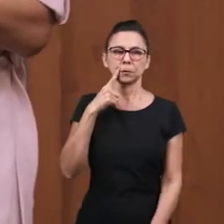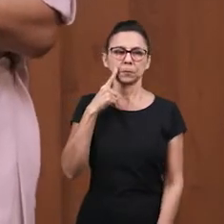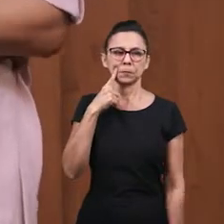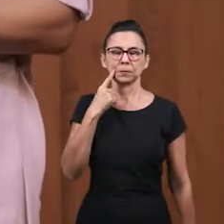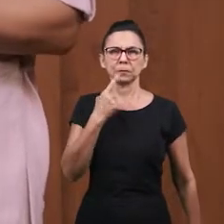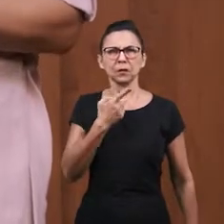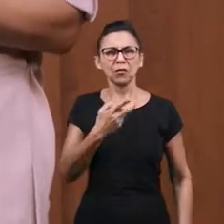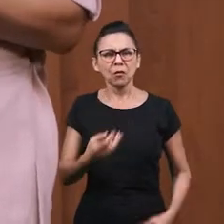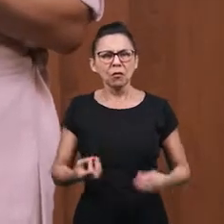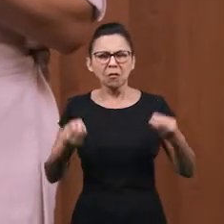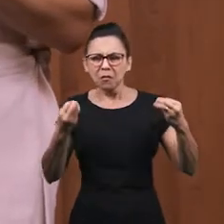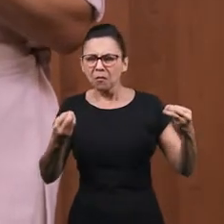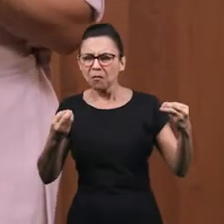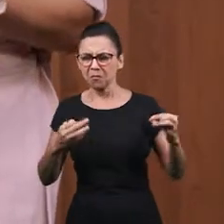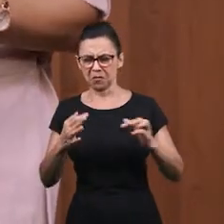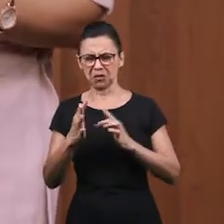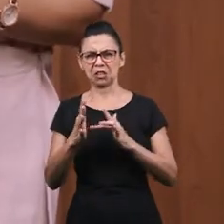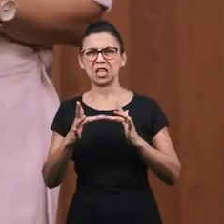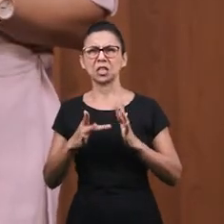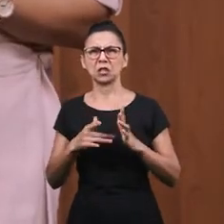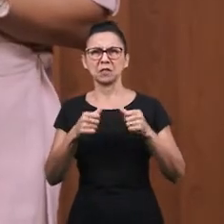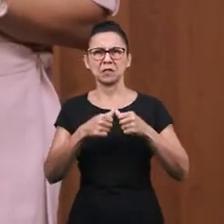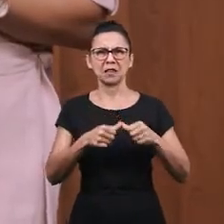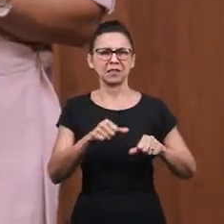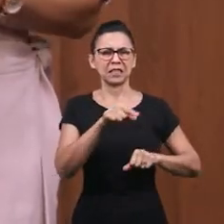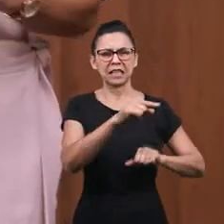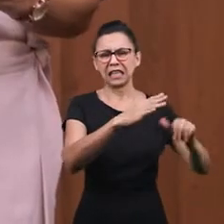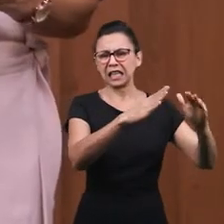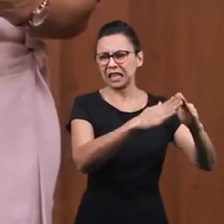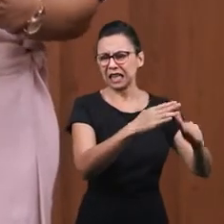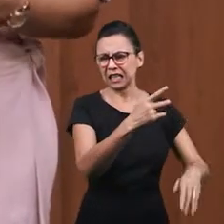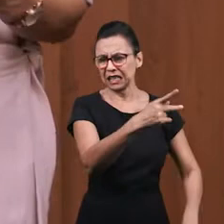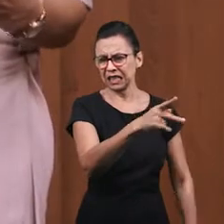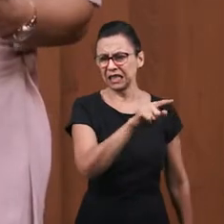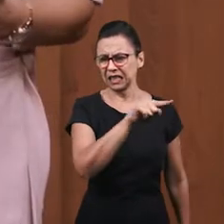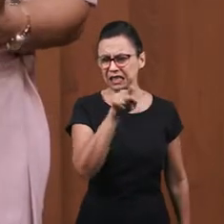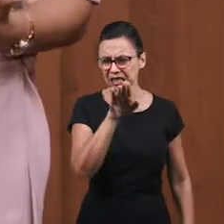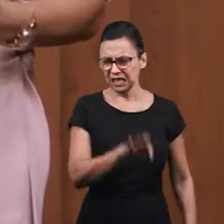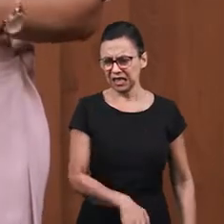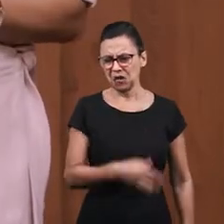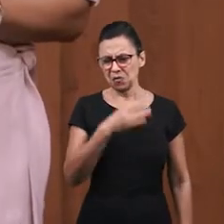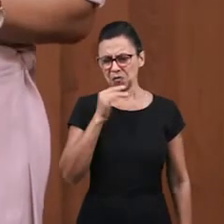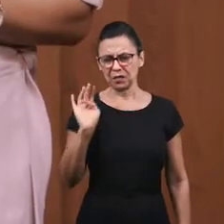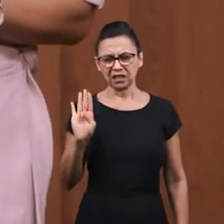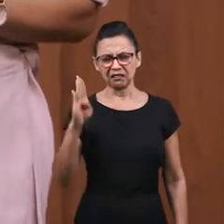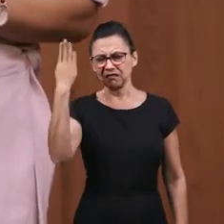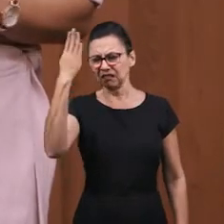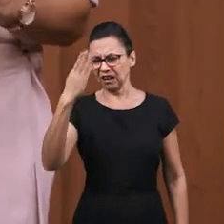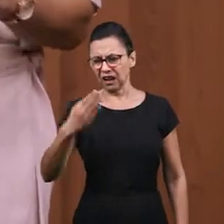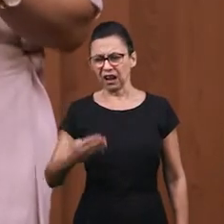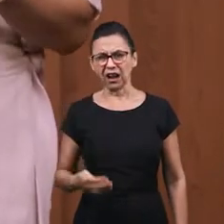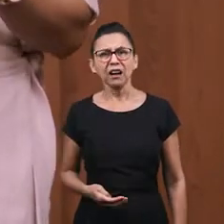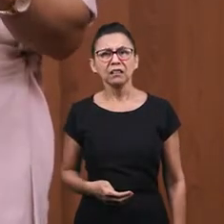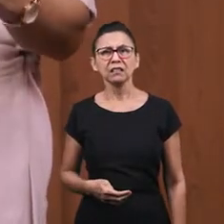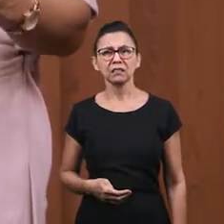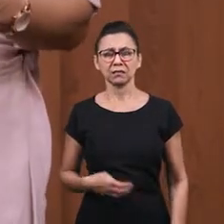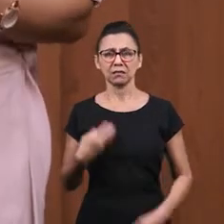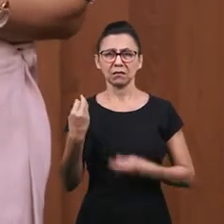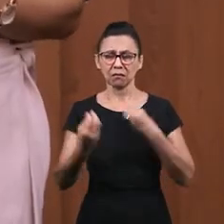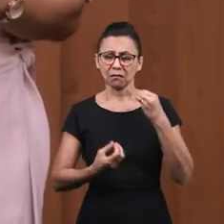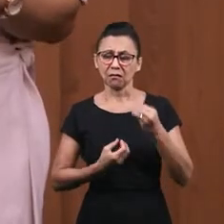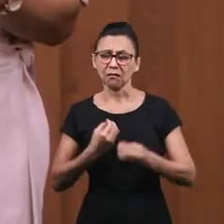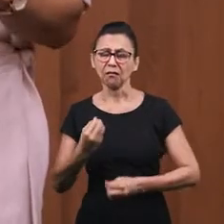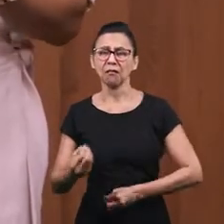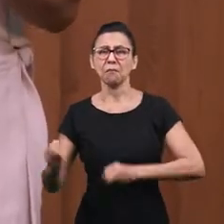multitud No les gustaban los publicanos Entonces ¿Cómo sería Que Jesús Iba a hospedarse En la casa de un publicano?